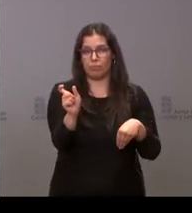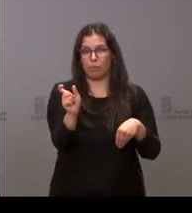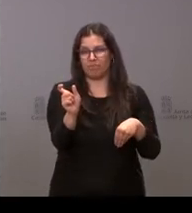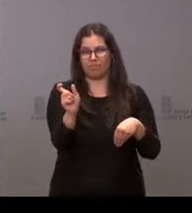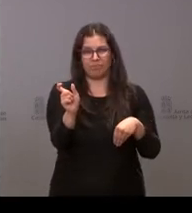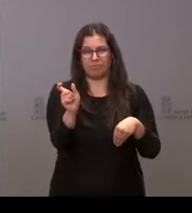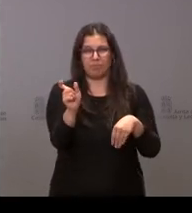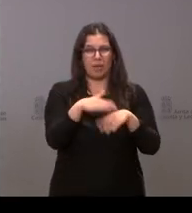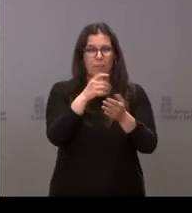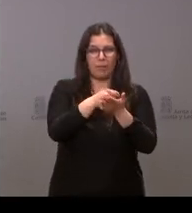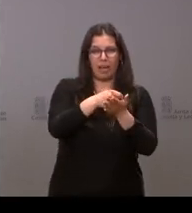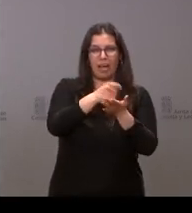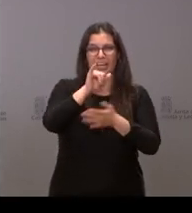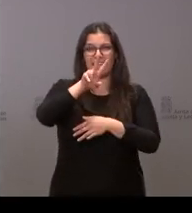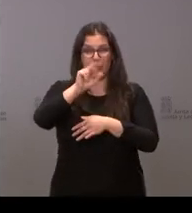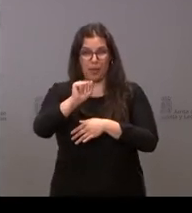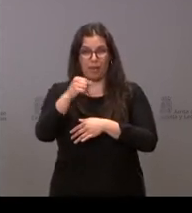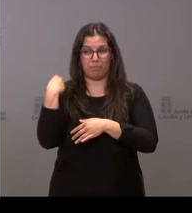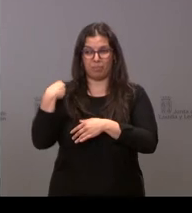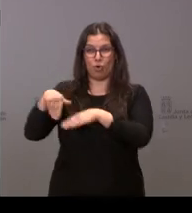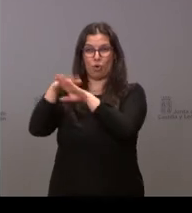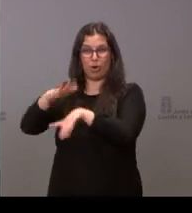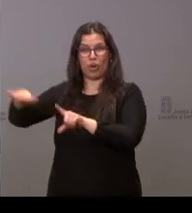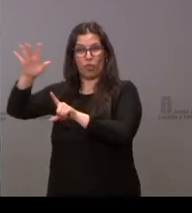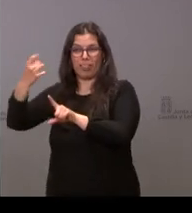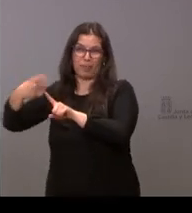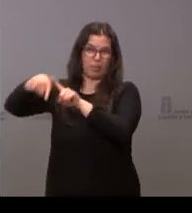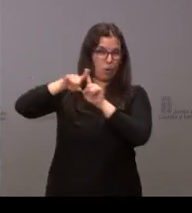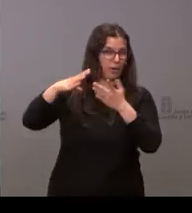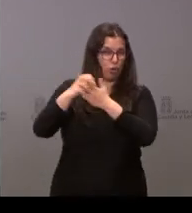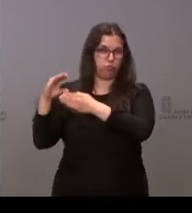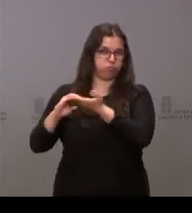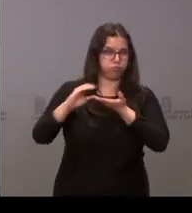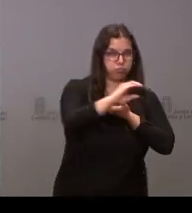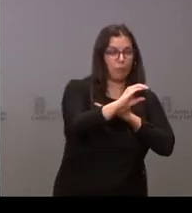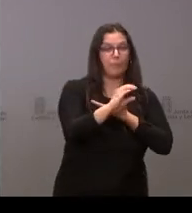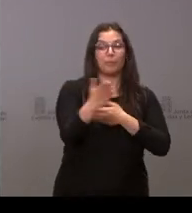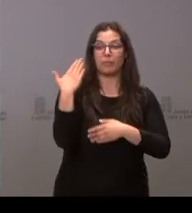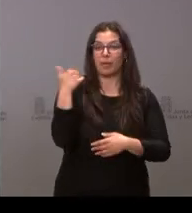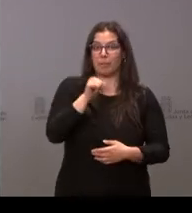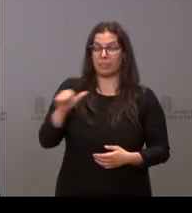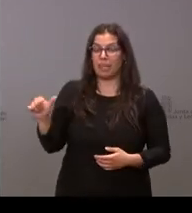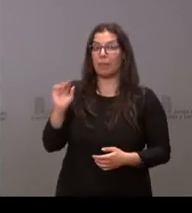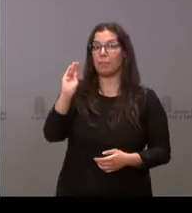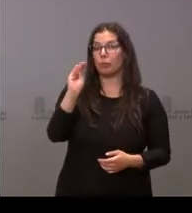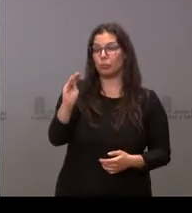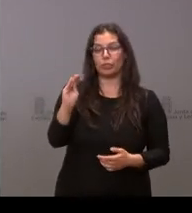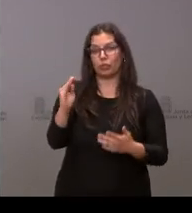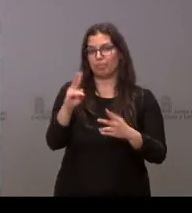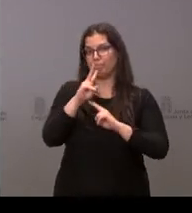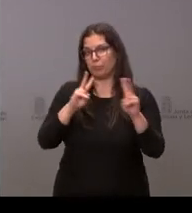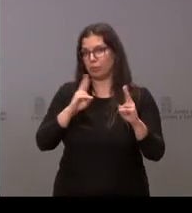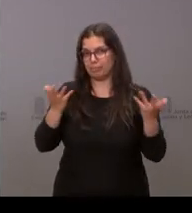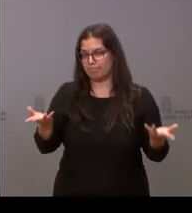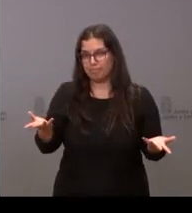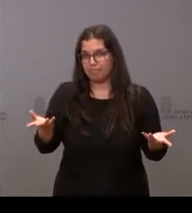del IVA que se había ganado en la sentencia. En la primera ocasión que lo pregunté todavía no había Gobierno formalizado y, por lo tanto, no había decisión al respecto,